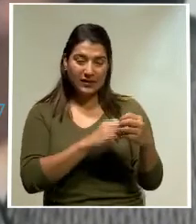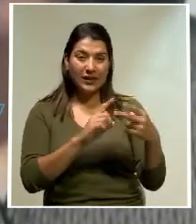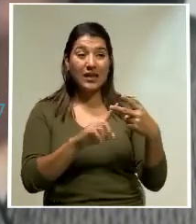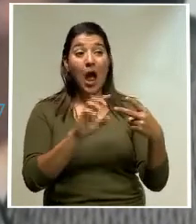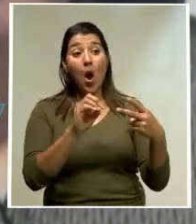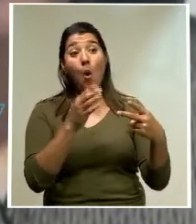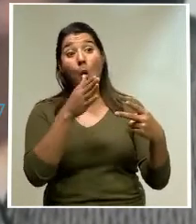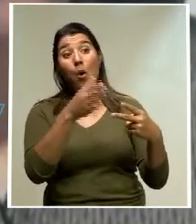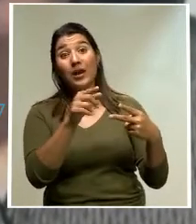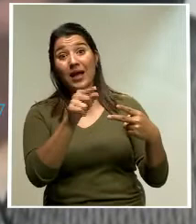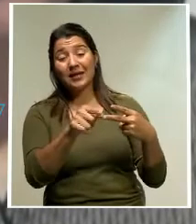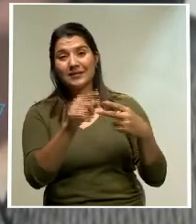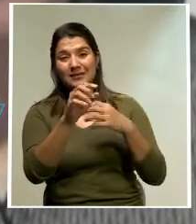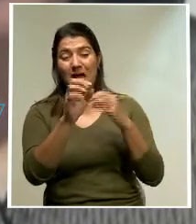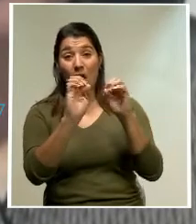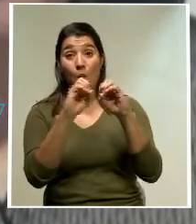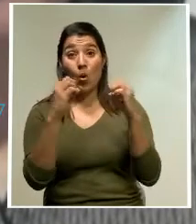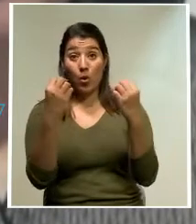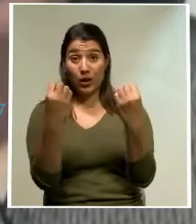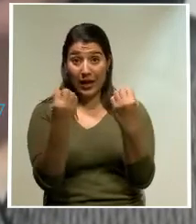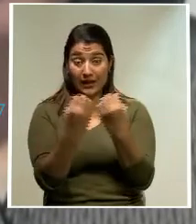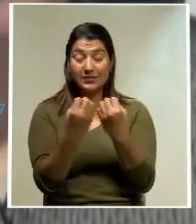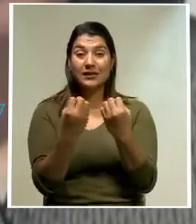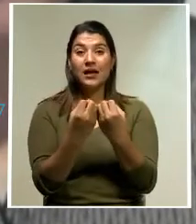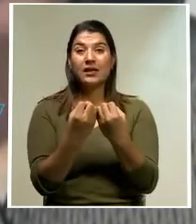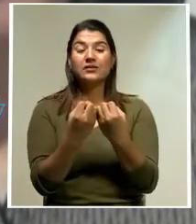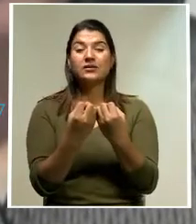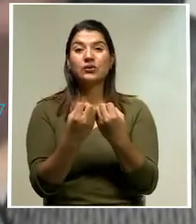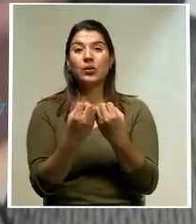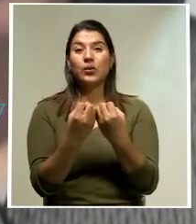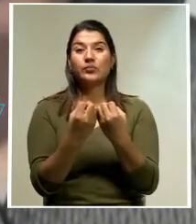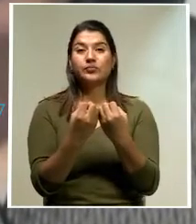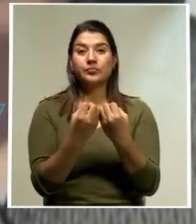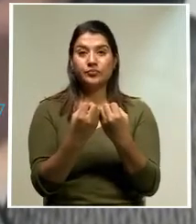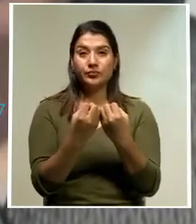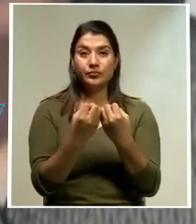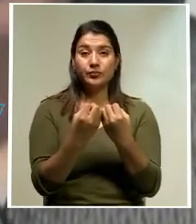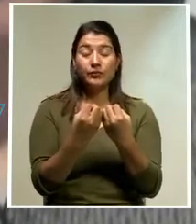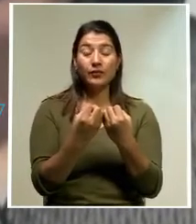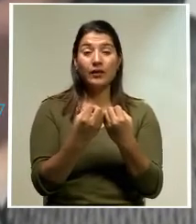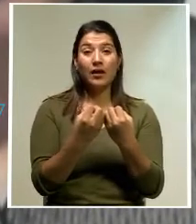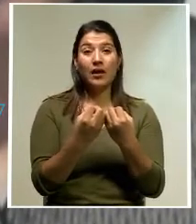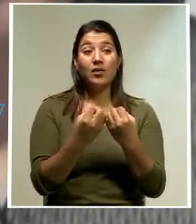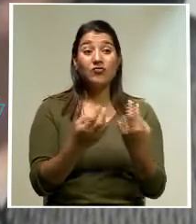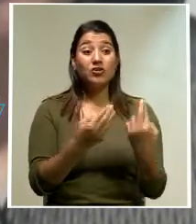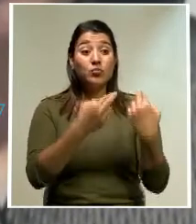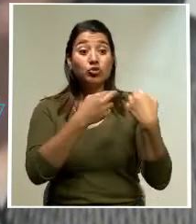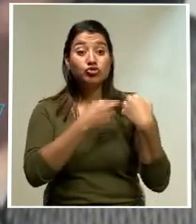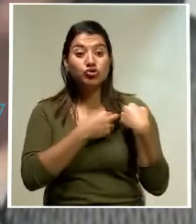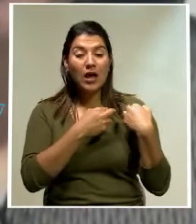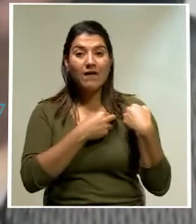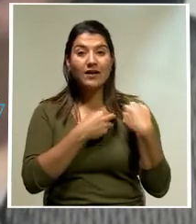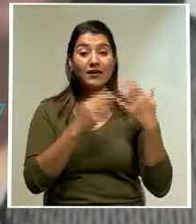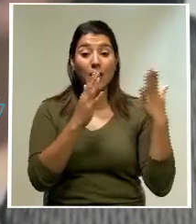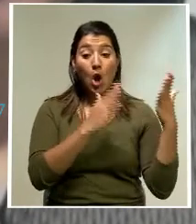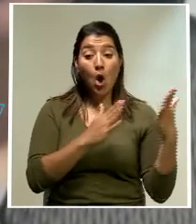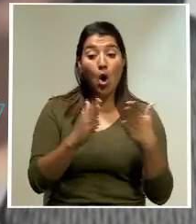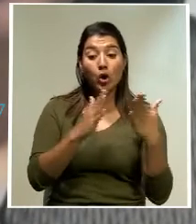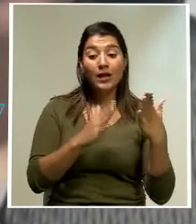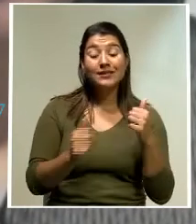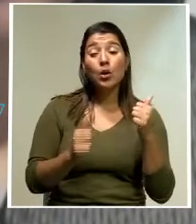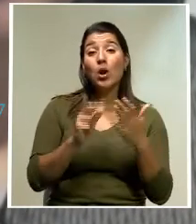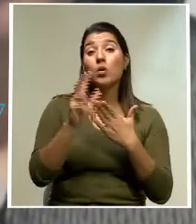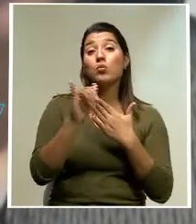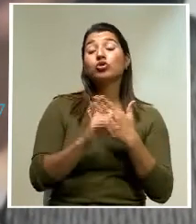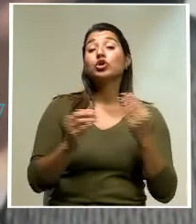prioriza qué es lo más importante, qué vamos a hacer con la plata que tenemos. Pero